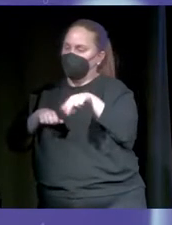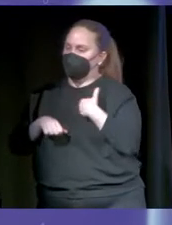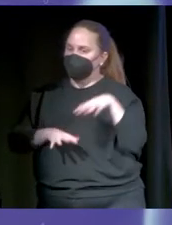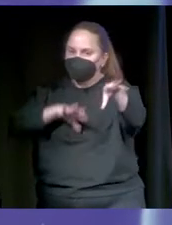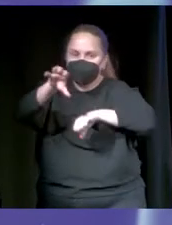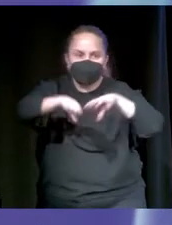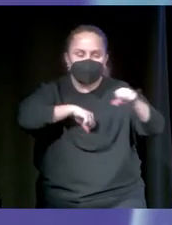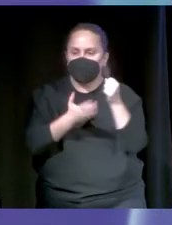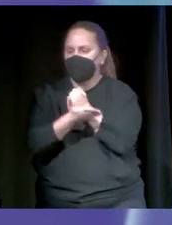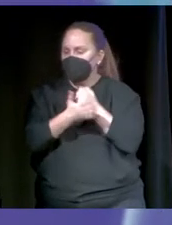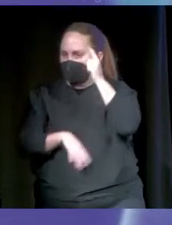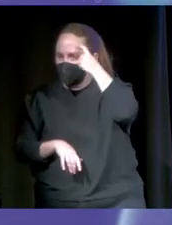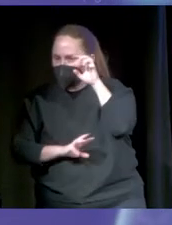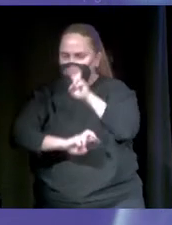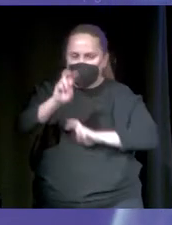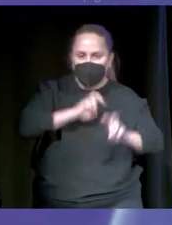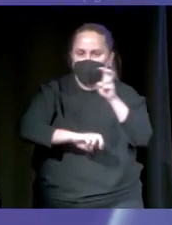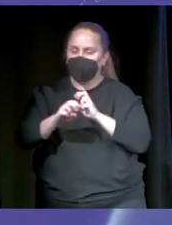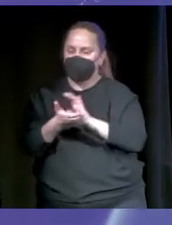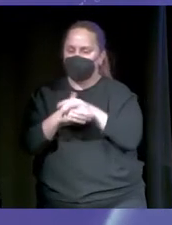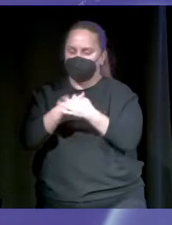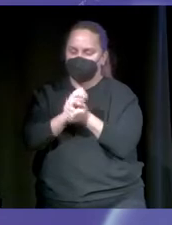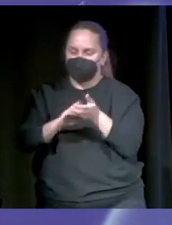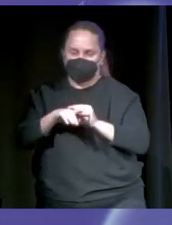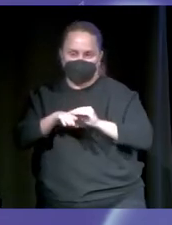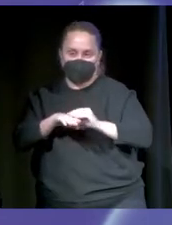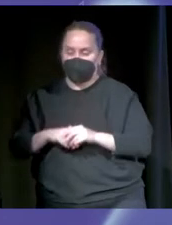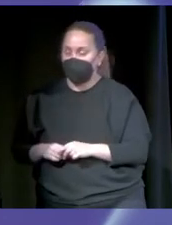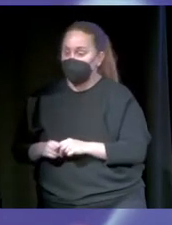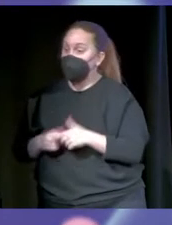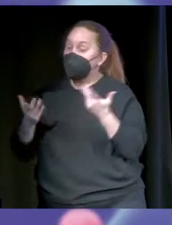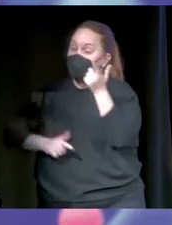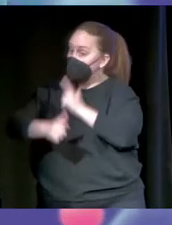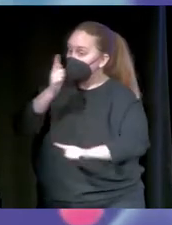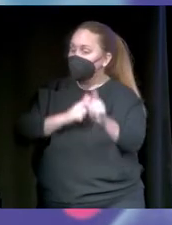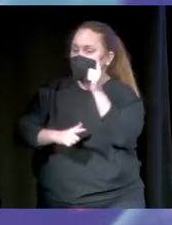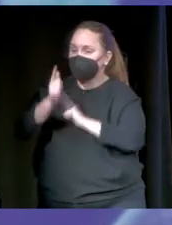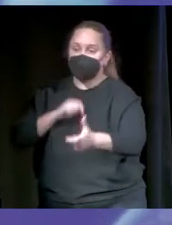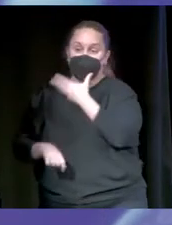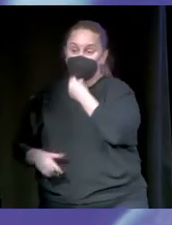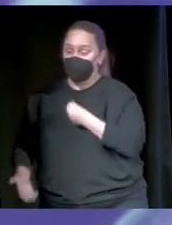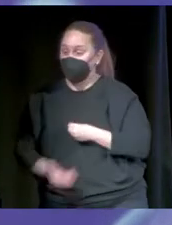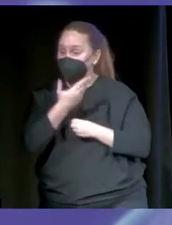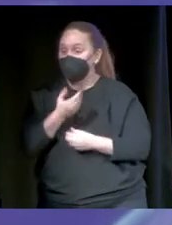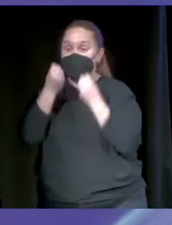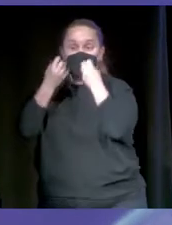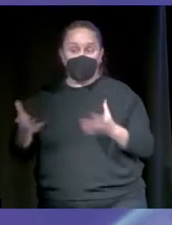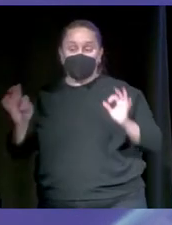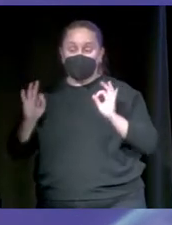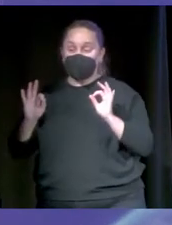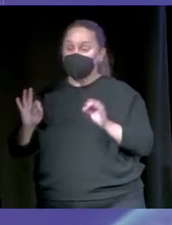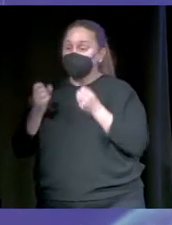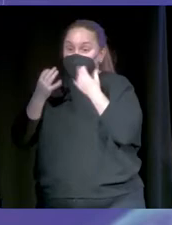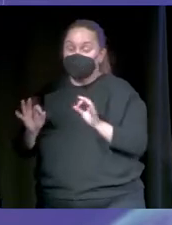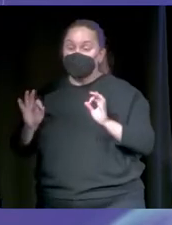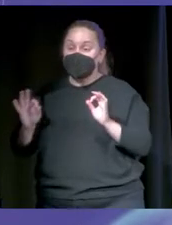por el otro lado del mundo, buscando geles. Pero bueno, el tema es que salimos. La verdad que era un viaje bonito. Iba bien, tal cual puede